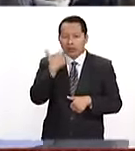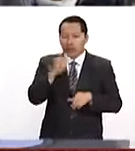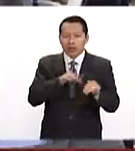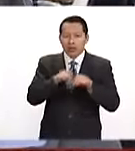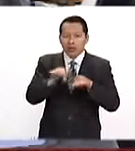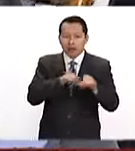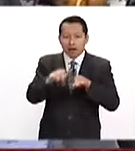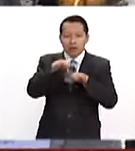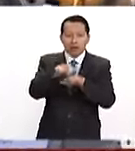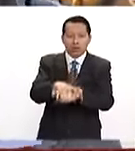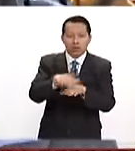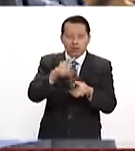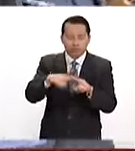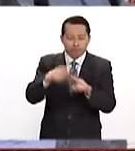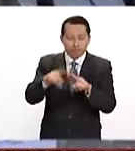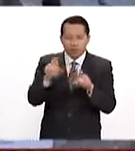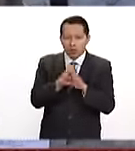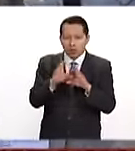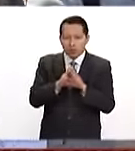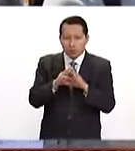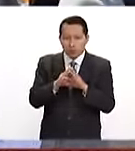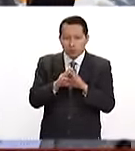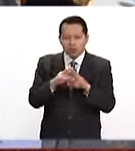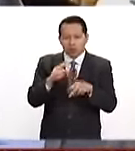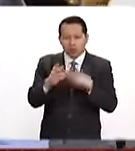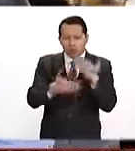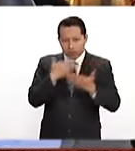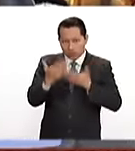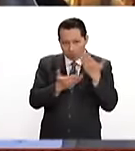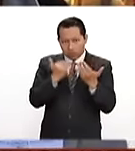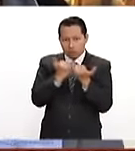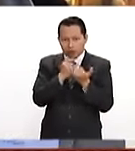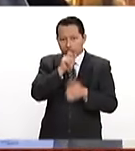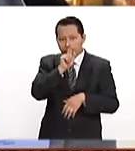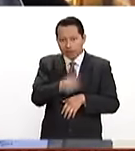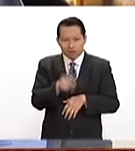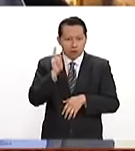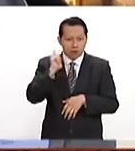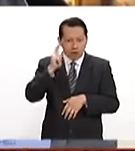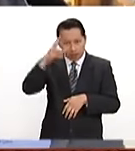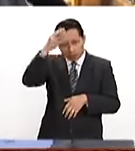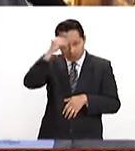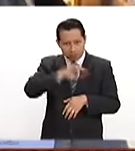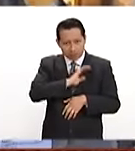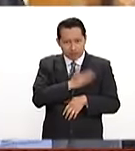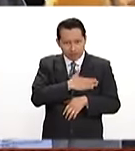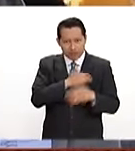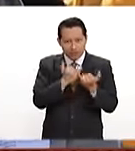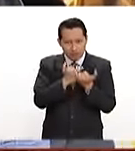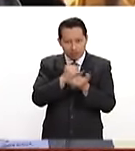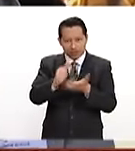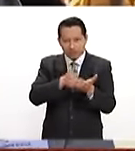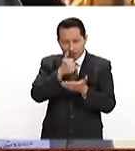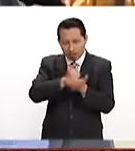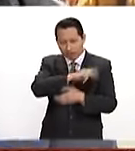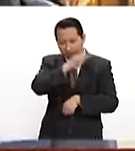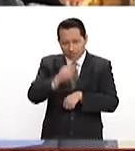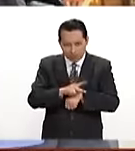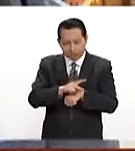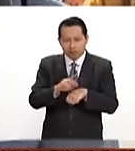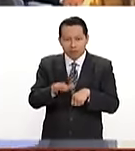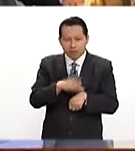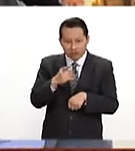sobre las cuestiones geográficas que voy a estudiar y también espero aprender español y descubrir la ciudad y el país porque